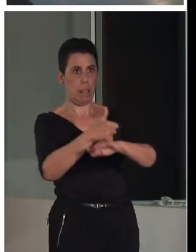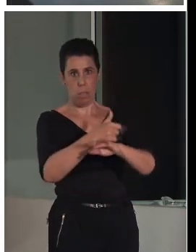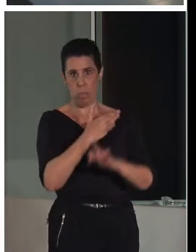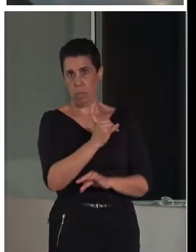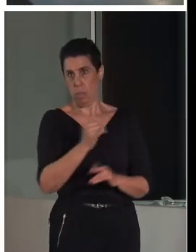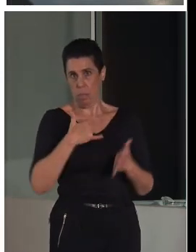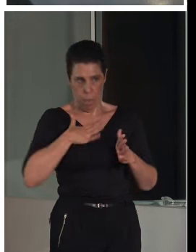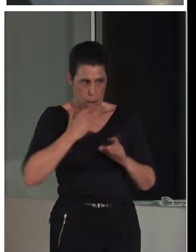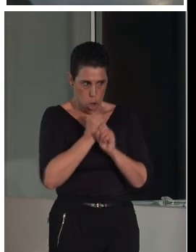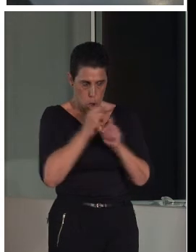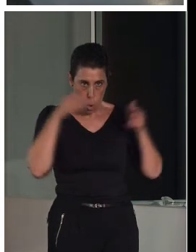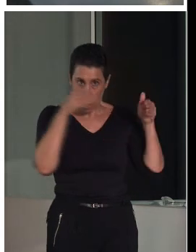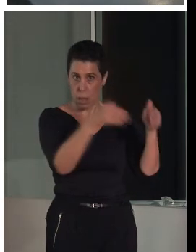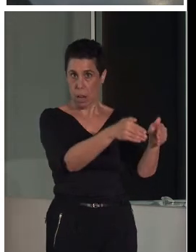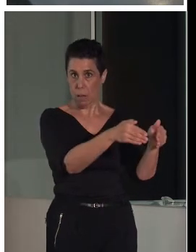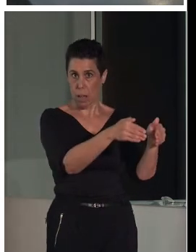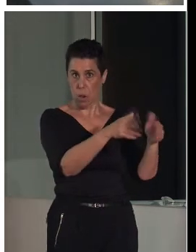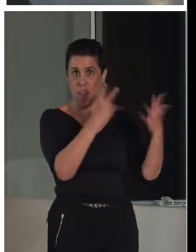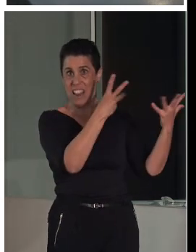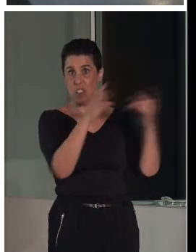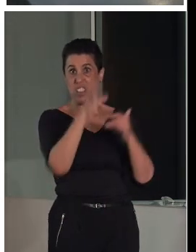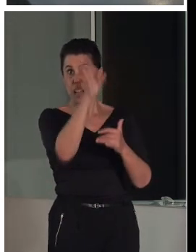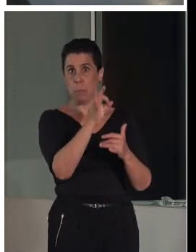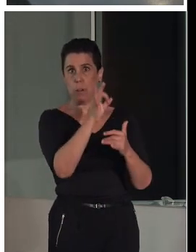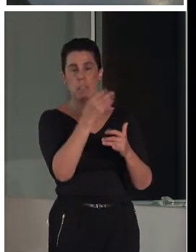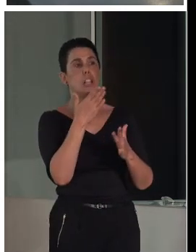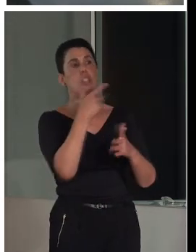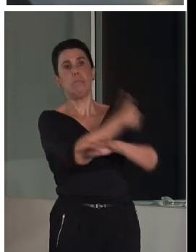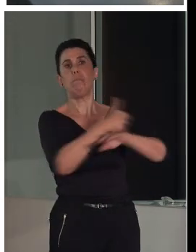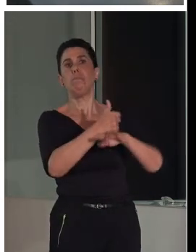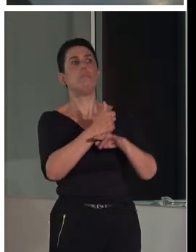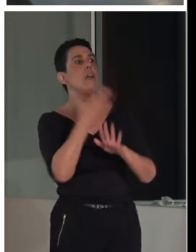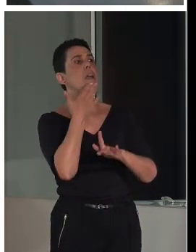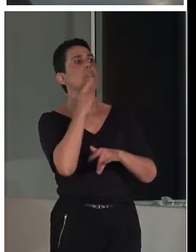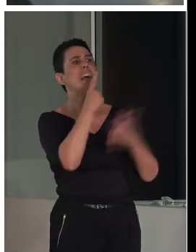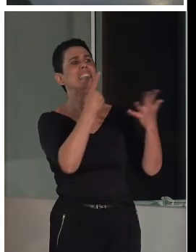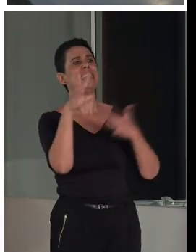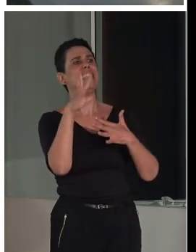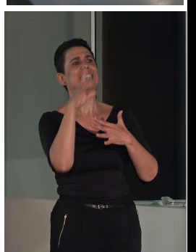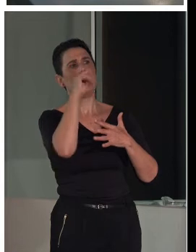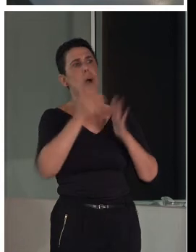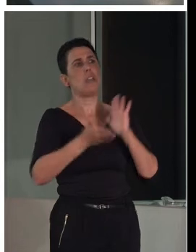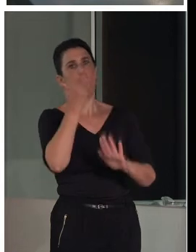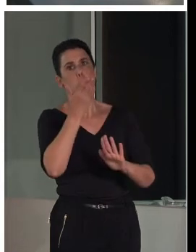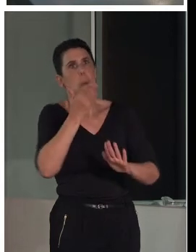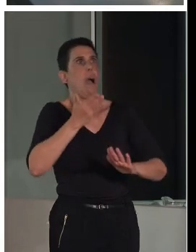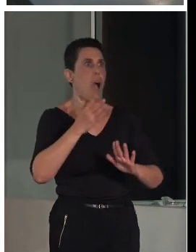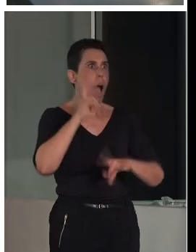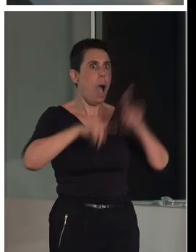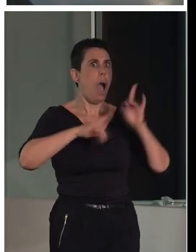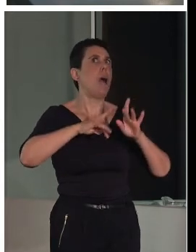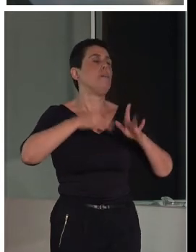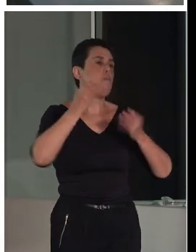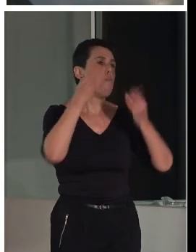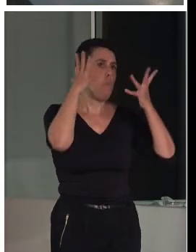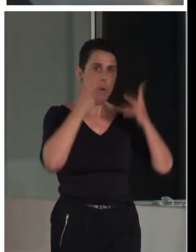Un 80% de la población tiene más de 65 años. Y muchos, 80 y 90. Para que